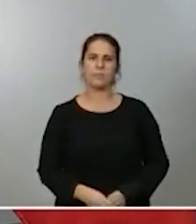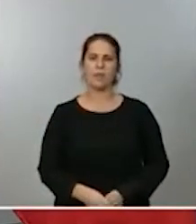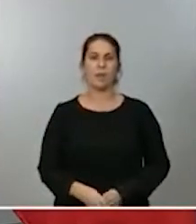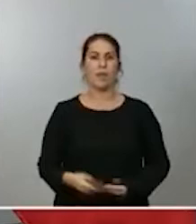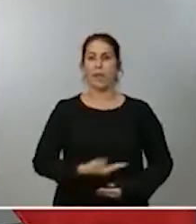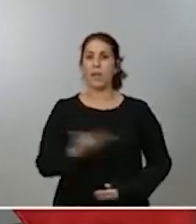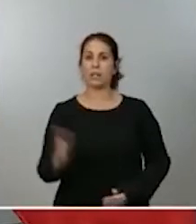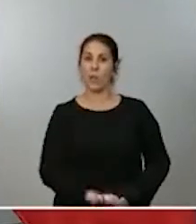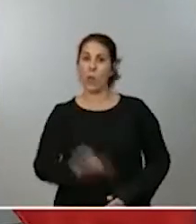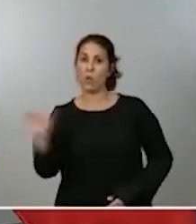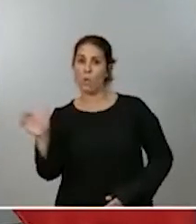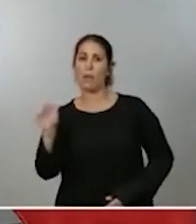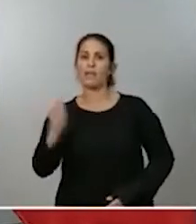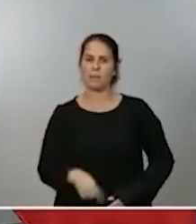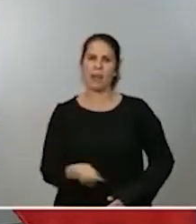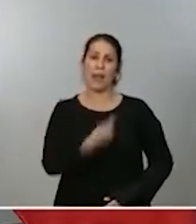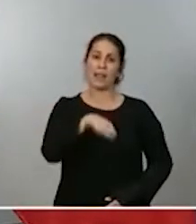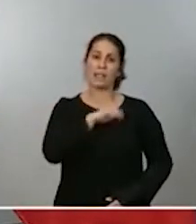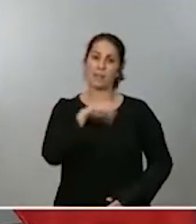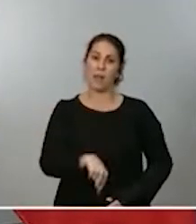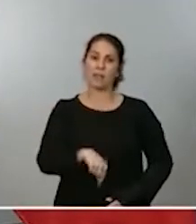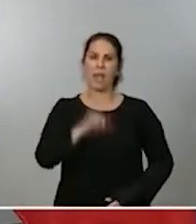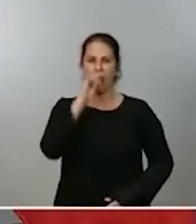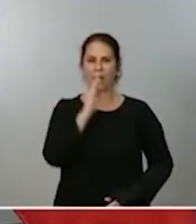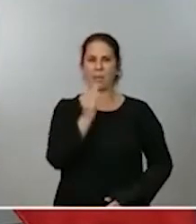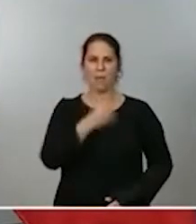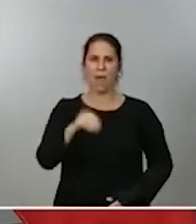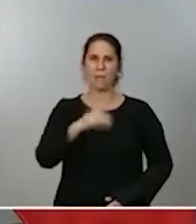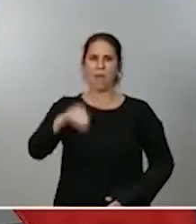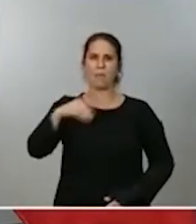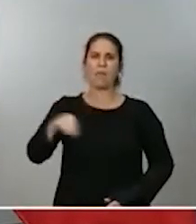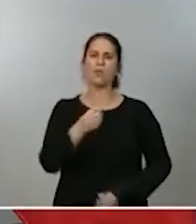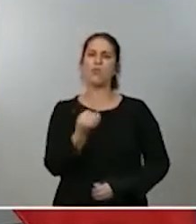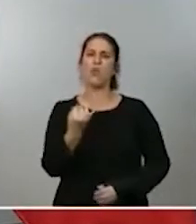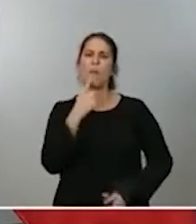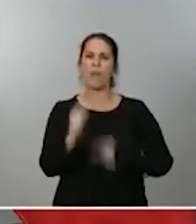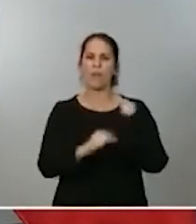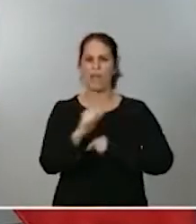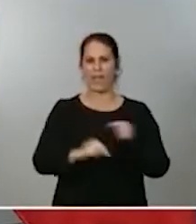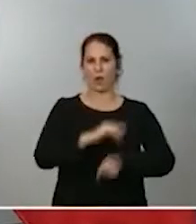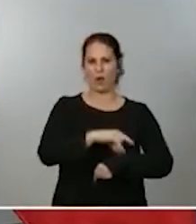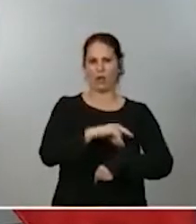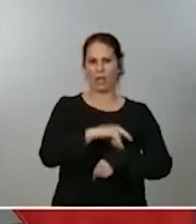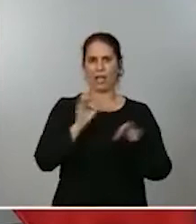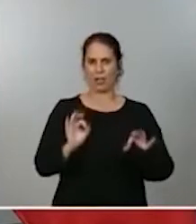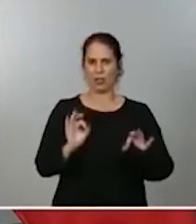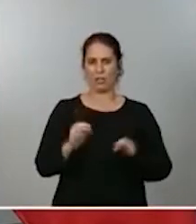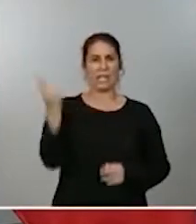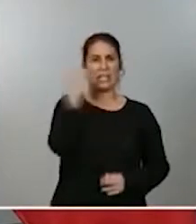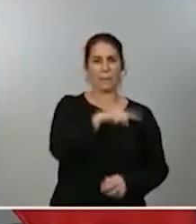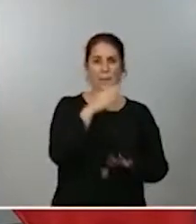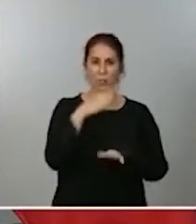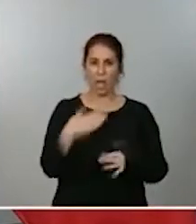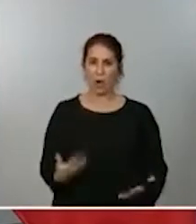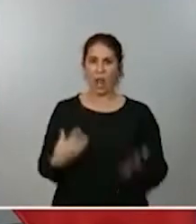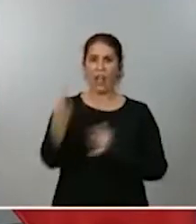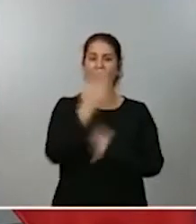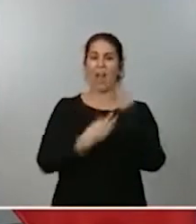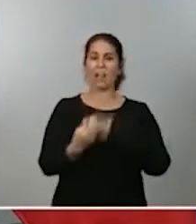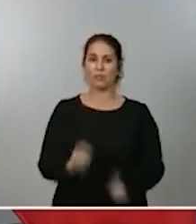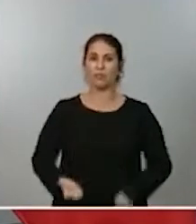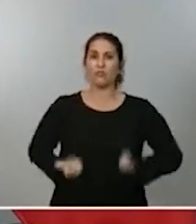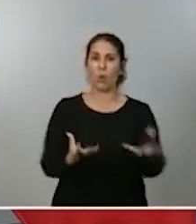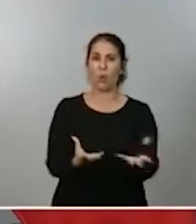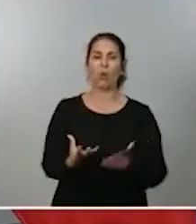sigue registrando un aumento del número de contagios y sabemos que estos datos que hoy se expresan corresponden